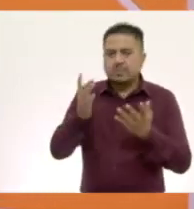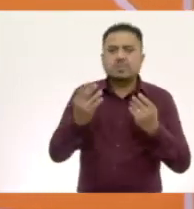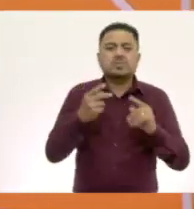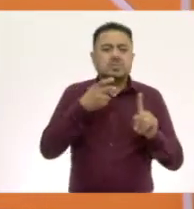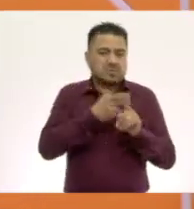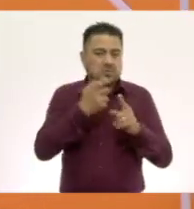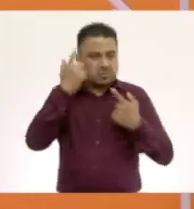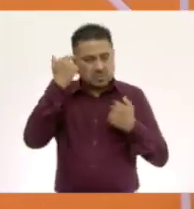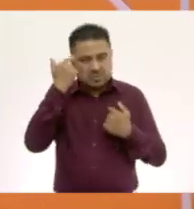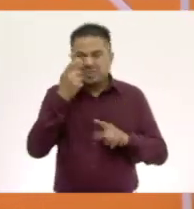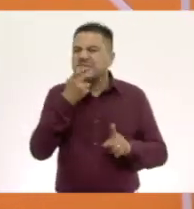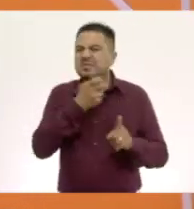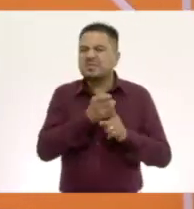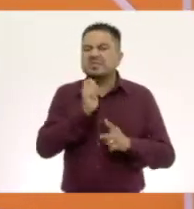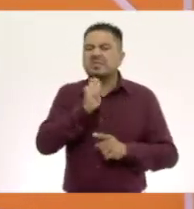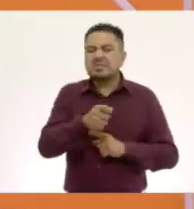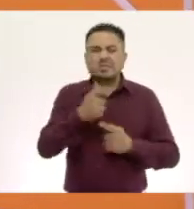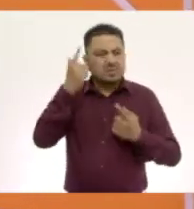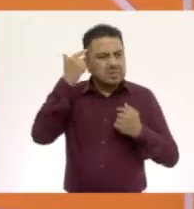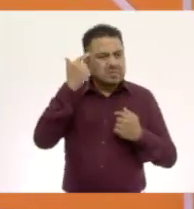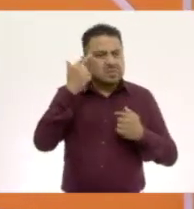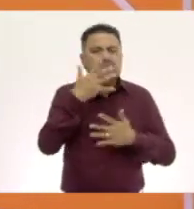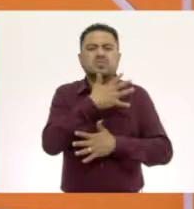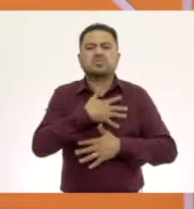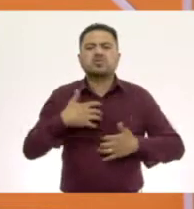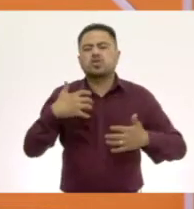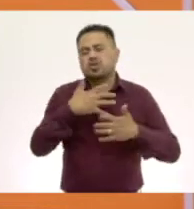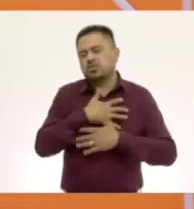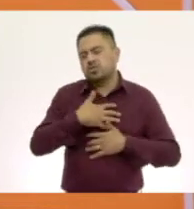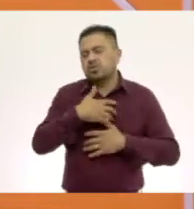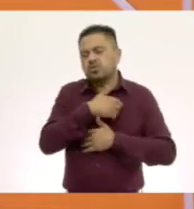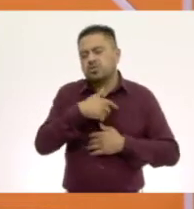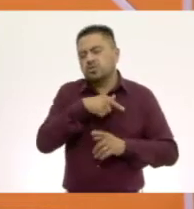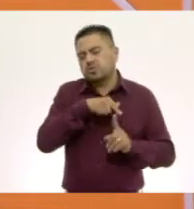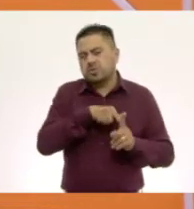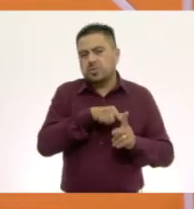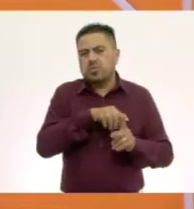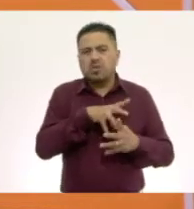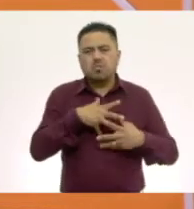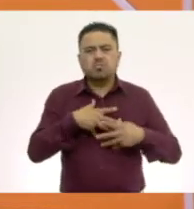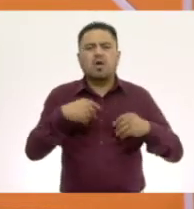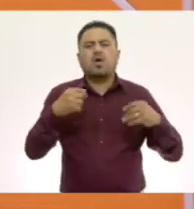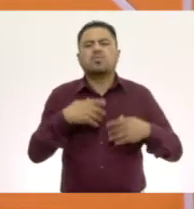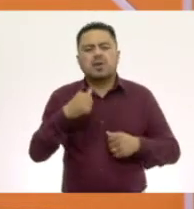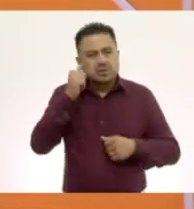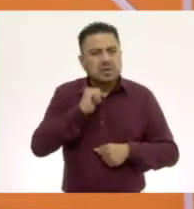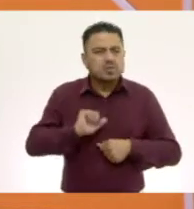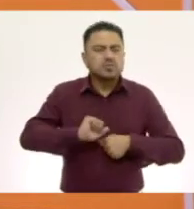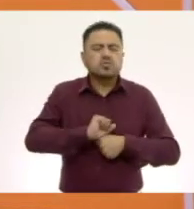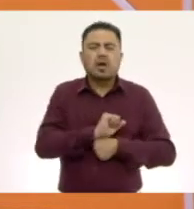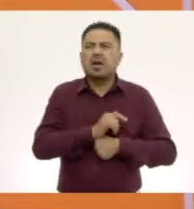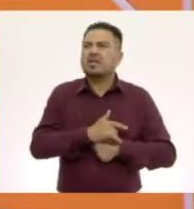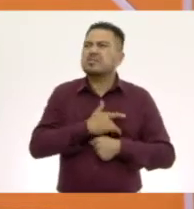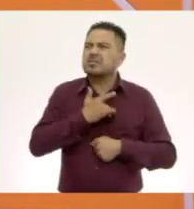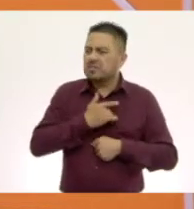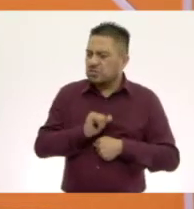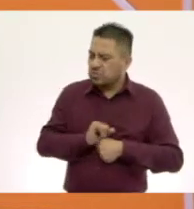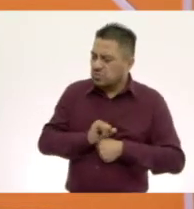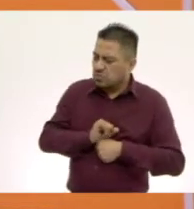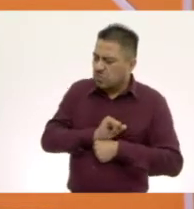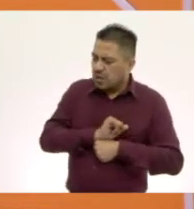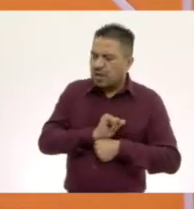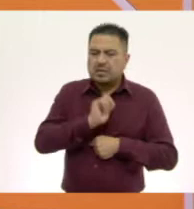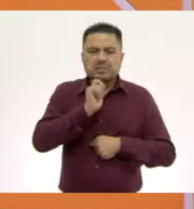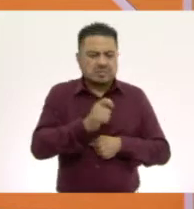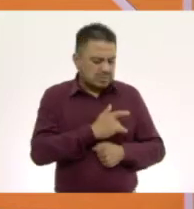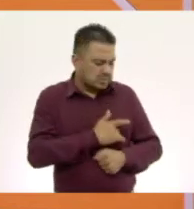muñeco es un muñeco de peluche y el peluche por lo general es suave. Se siente suave y